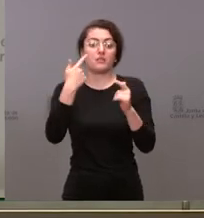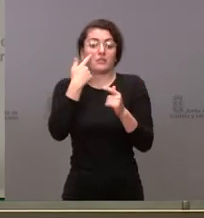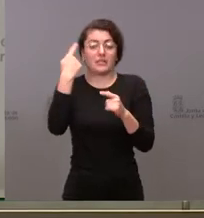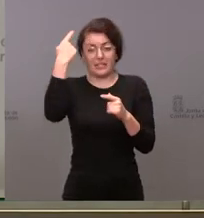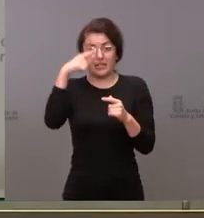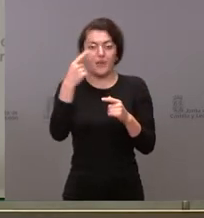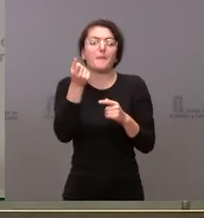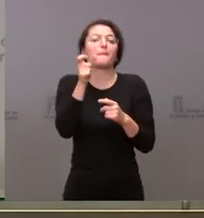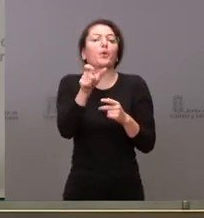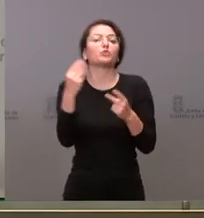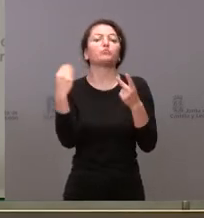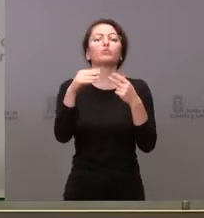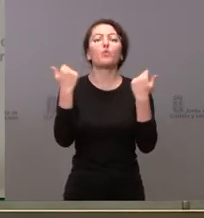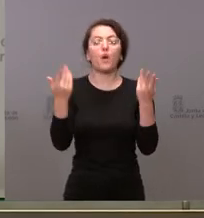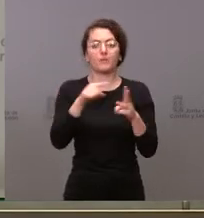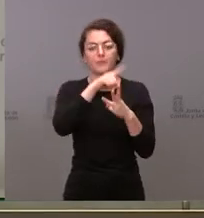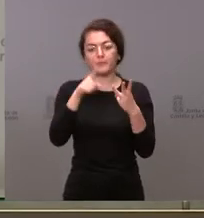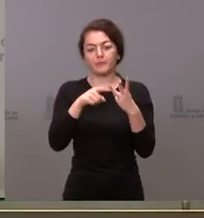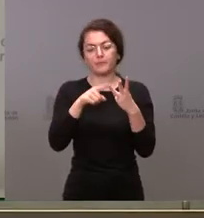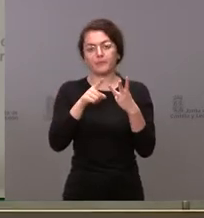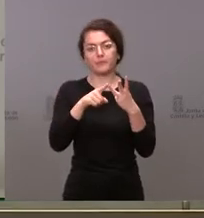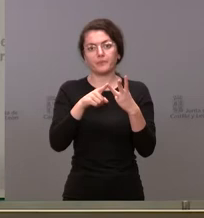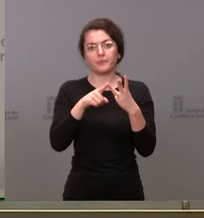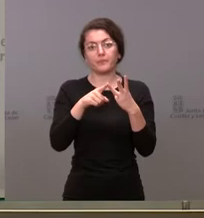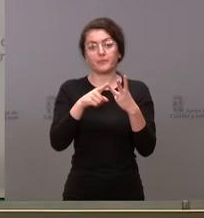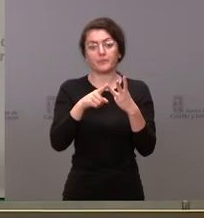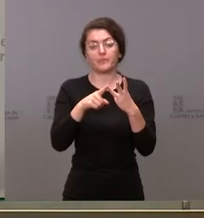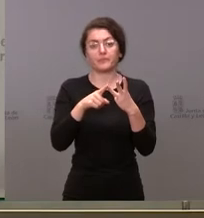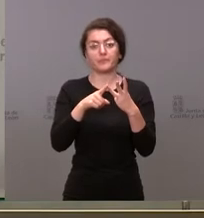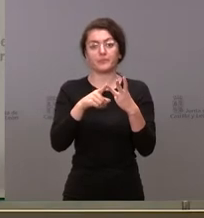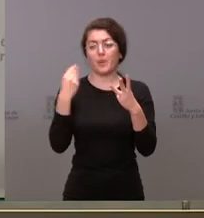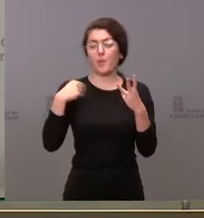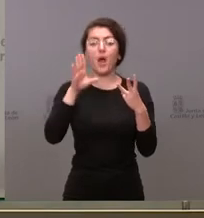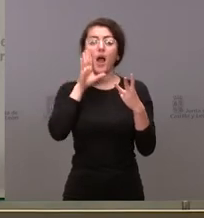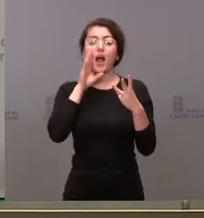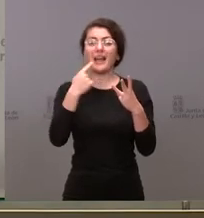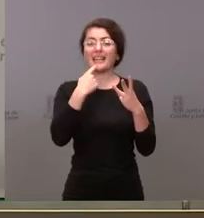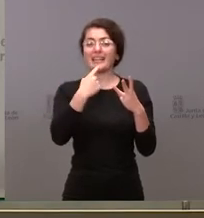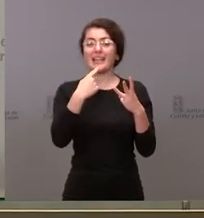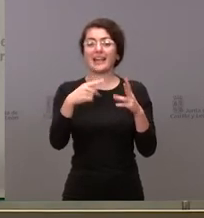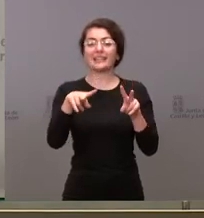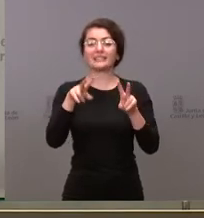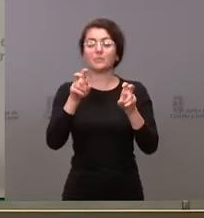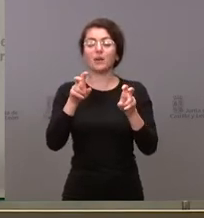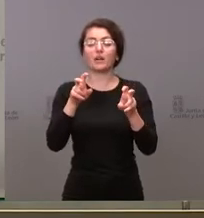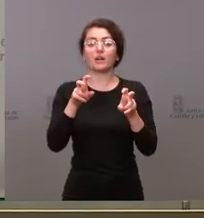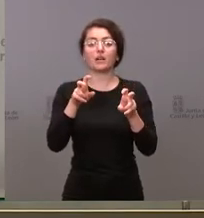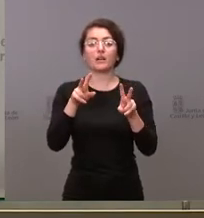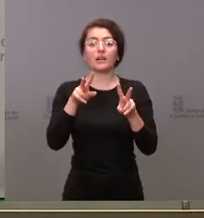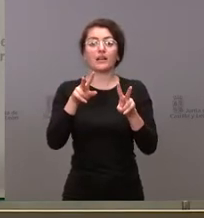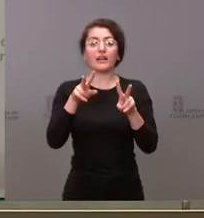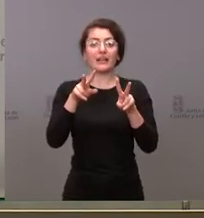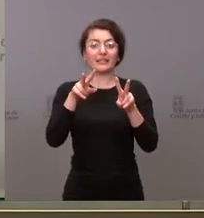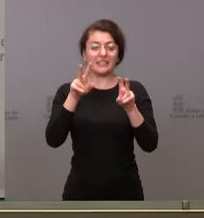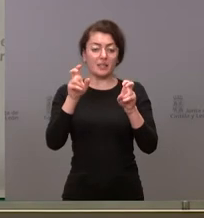y en tercer lugar bueno después de lo que ha hablado sobre la degradación del deterioro